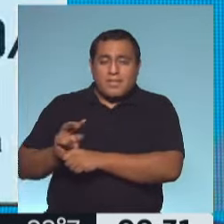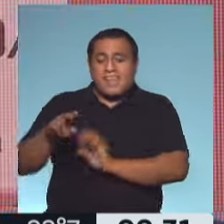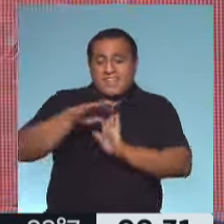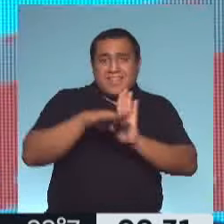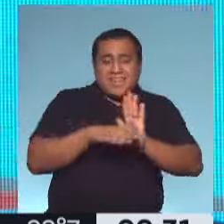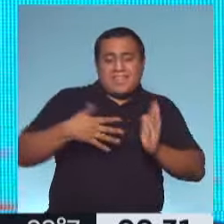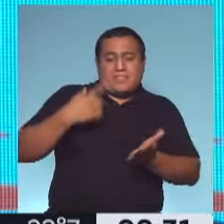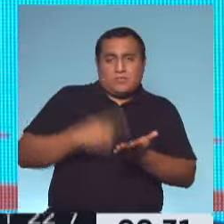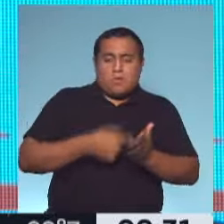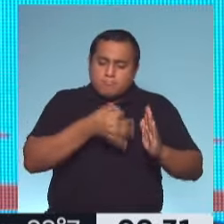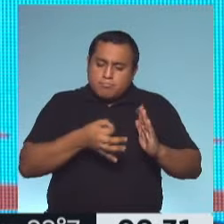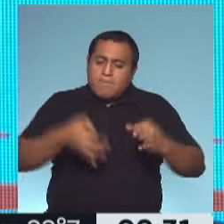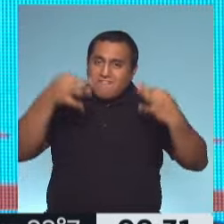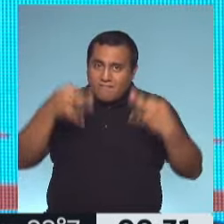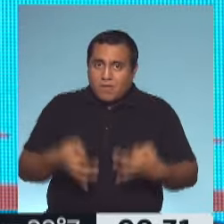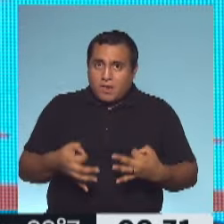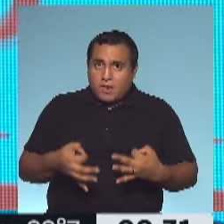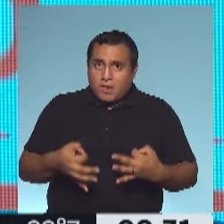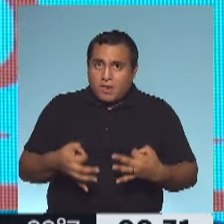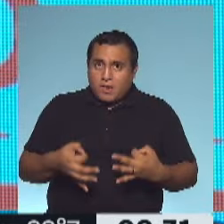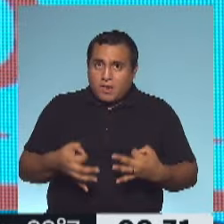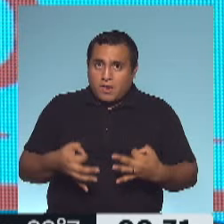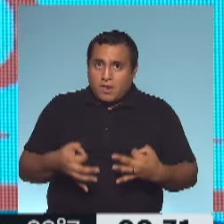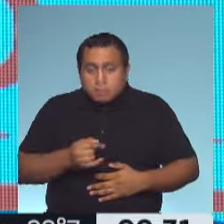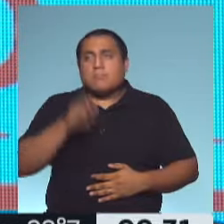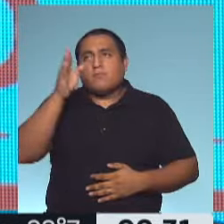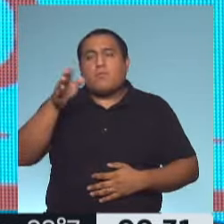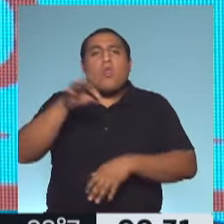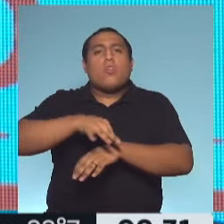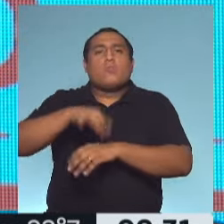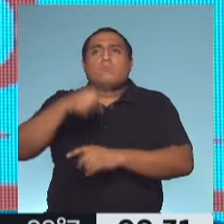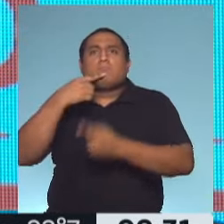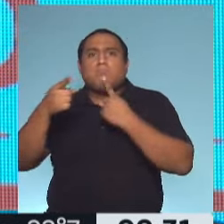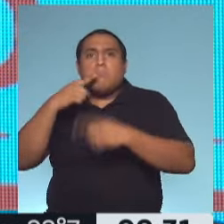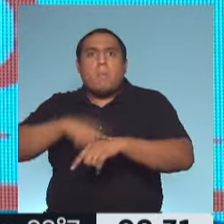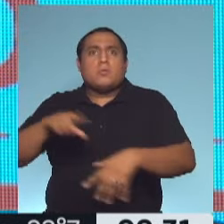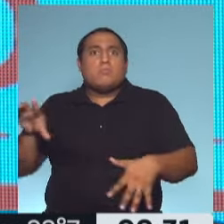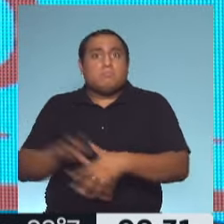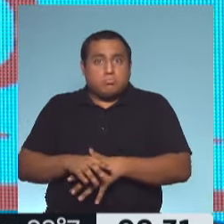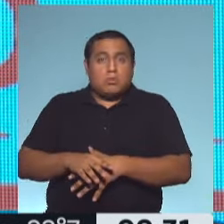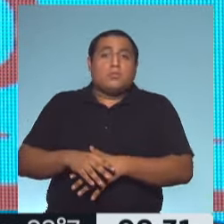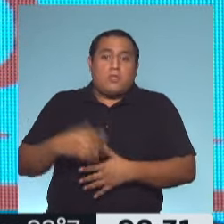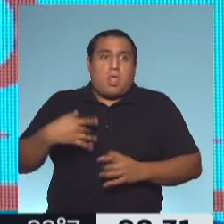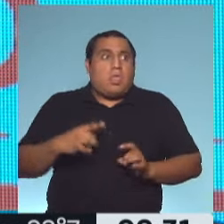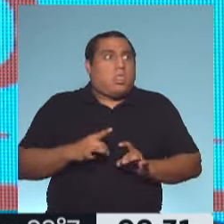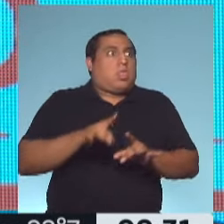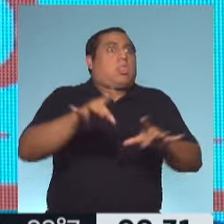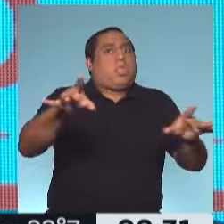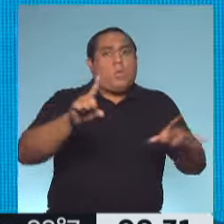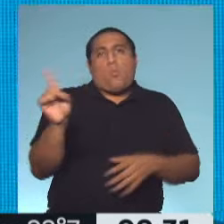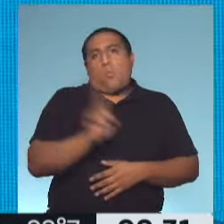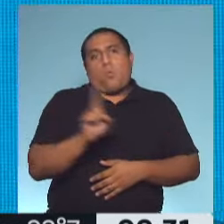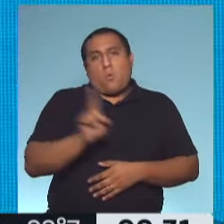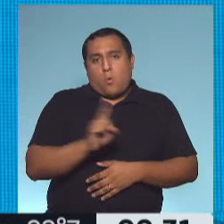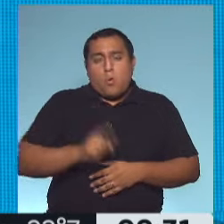decisiones, si ante un síntoma vamos y hacemos la consulta oportuna y evitamos ser parte del problema de la cadena de contagios.